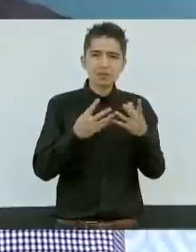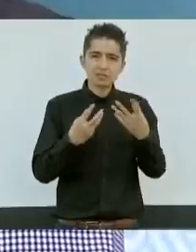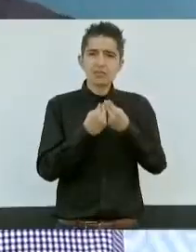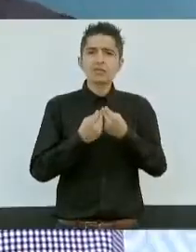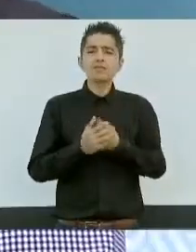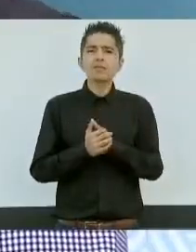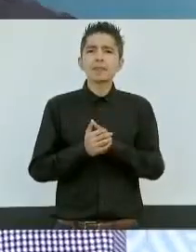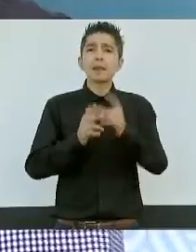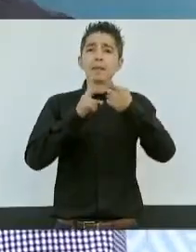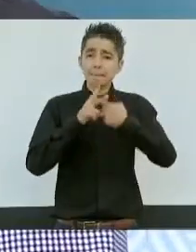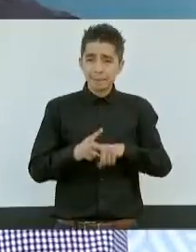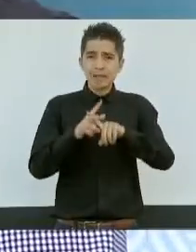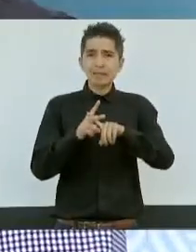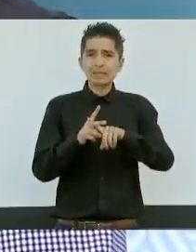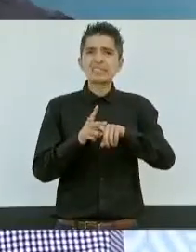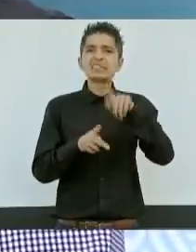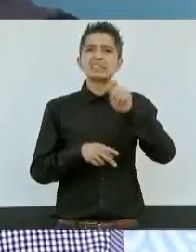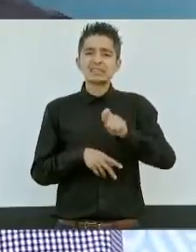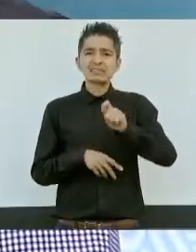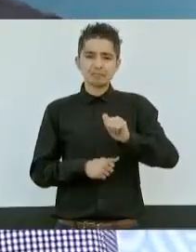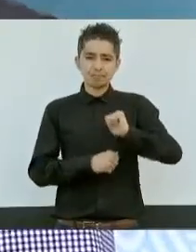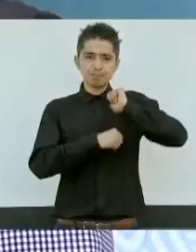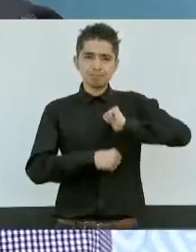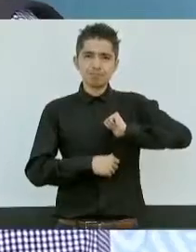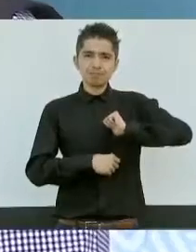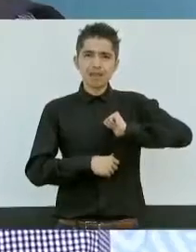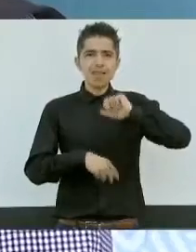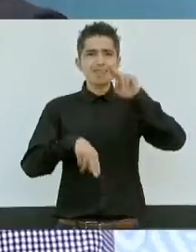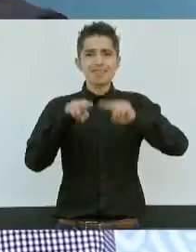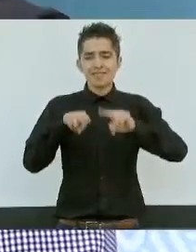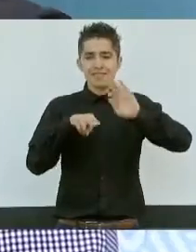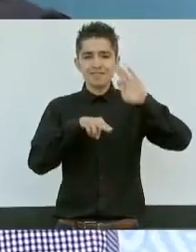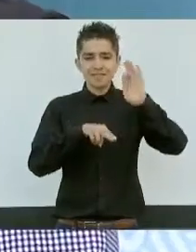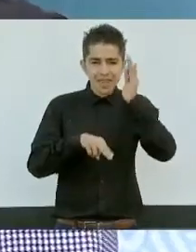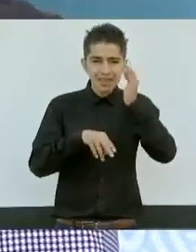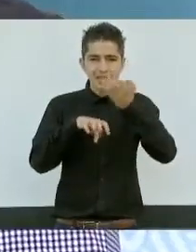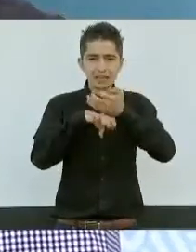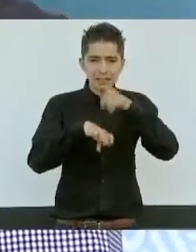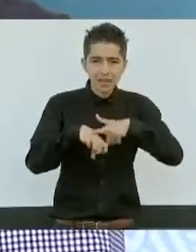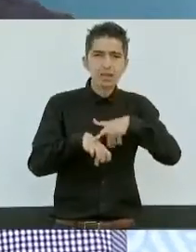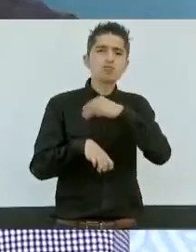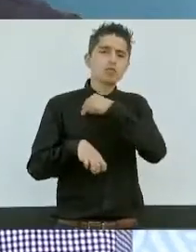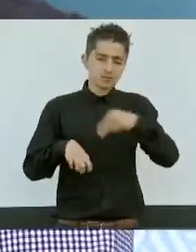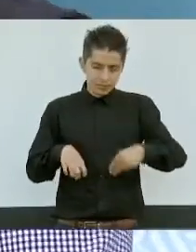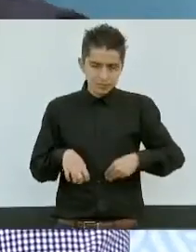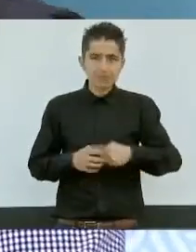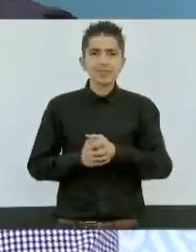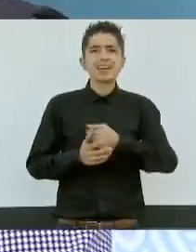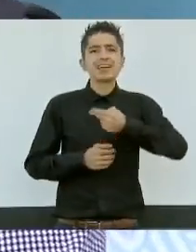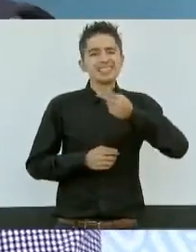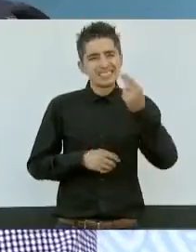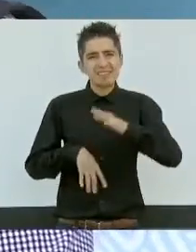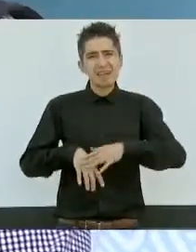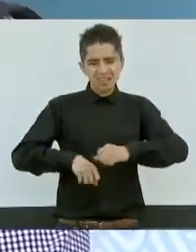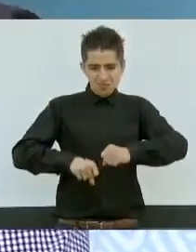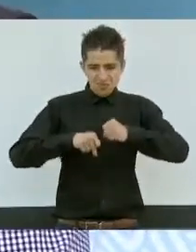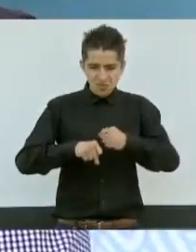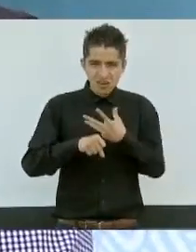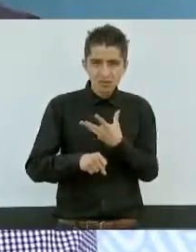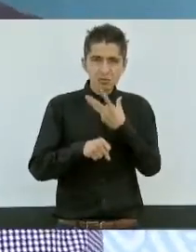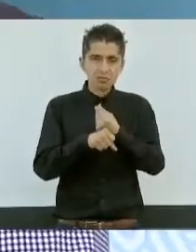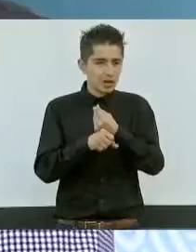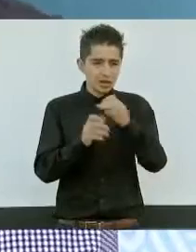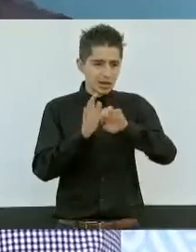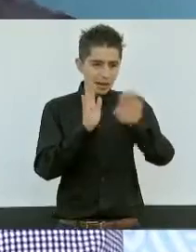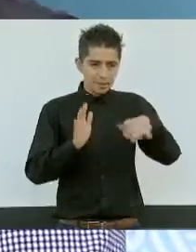por las autoridades de los distintos niveles, es fundamental que terminemos de fortalecer, hablo por